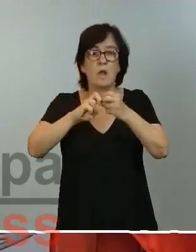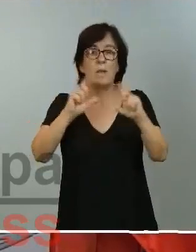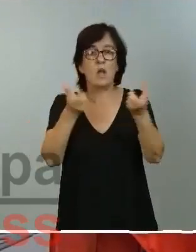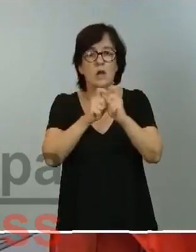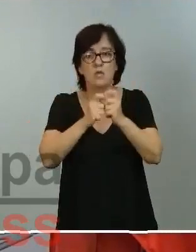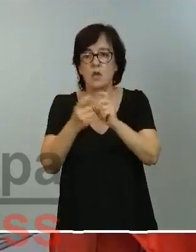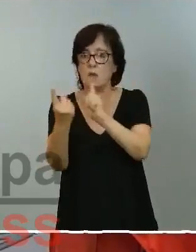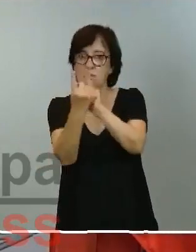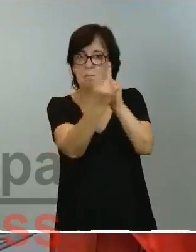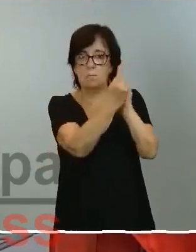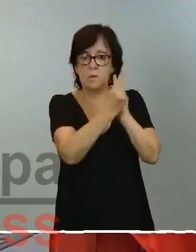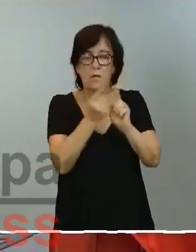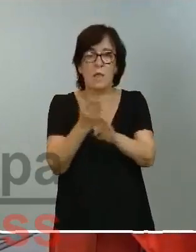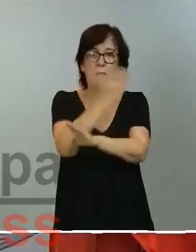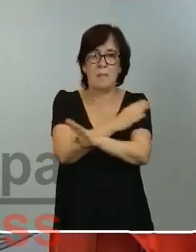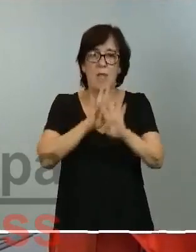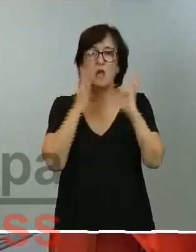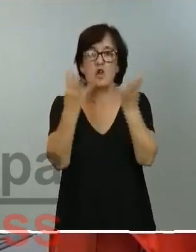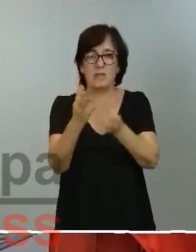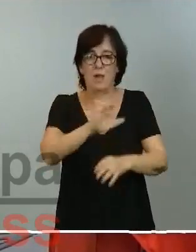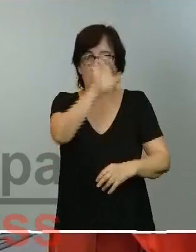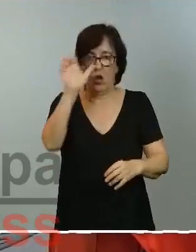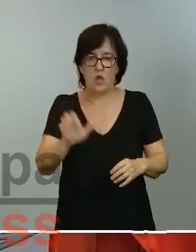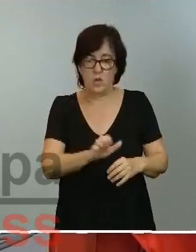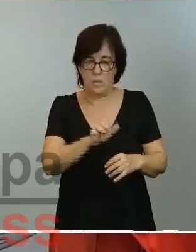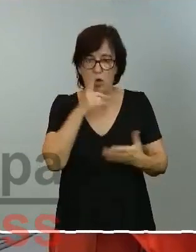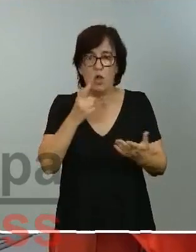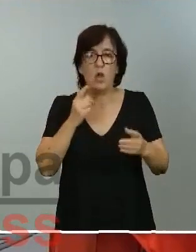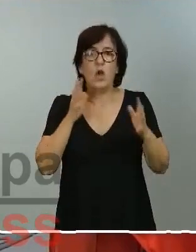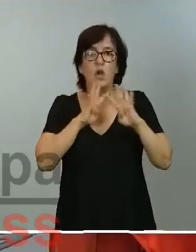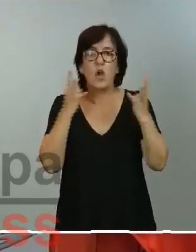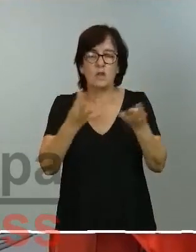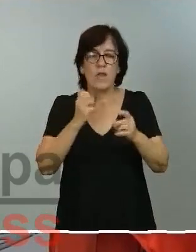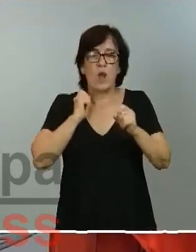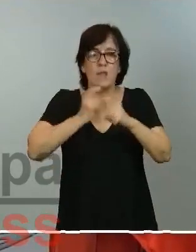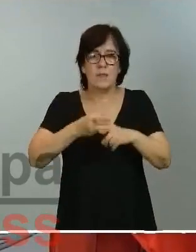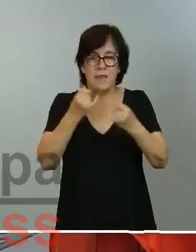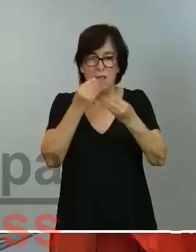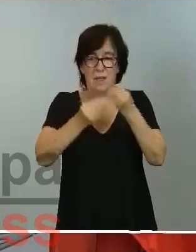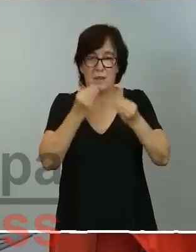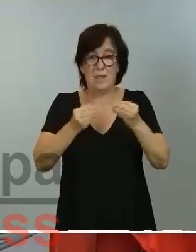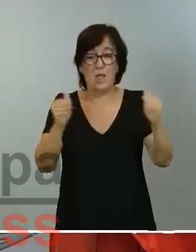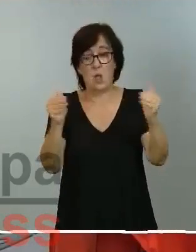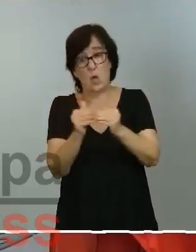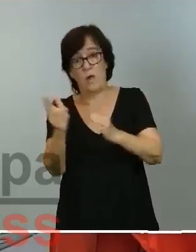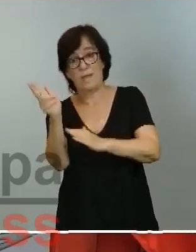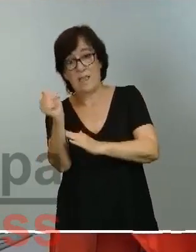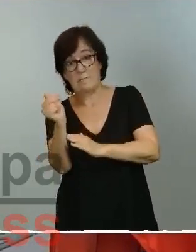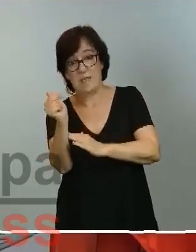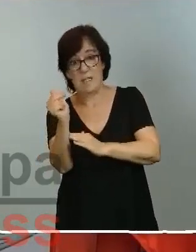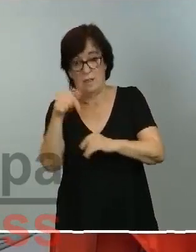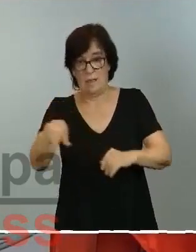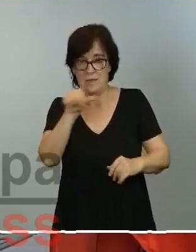previas al Consejo Europeo, un consejo extraordinario que se va a celebrar entre el jueves y el viernes de esta semana.